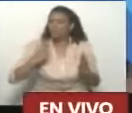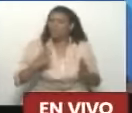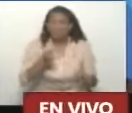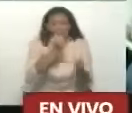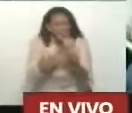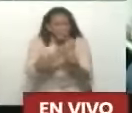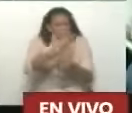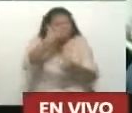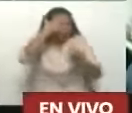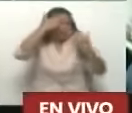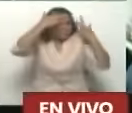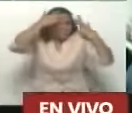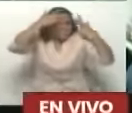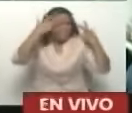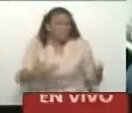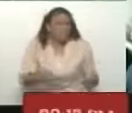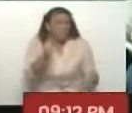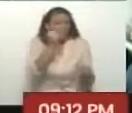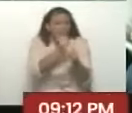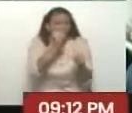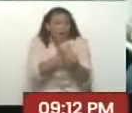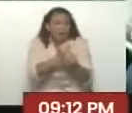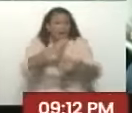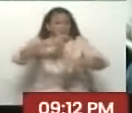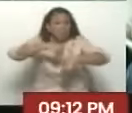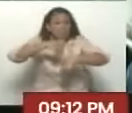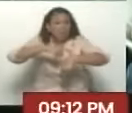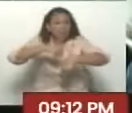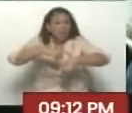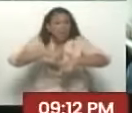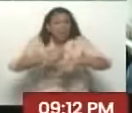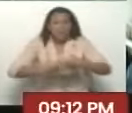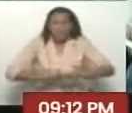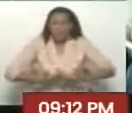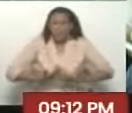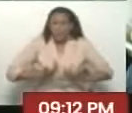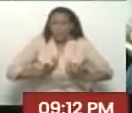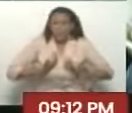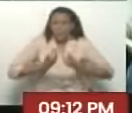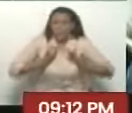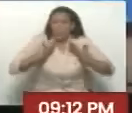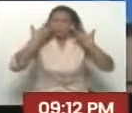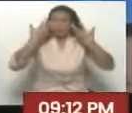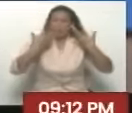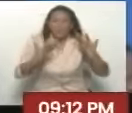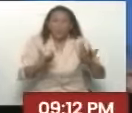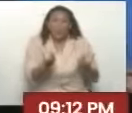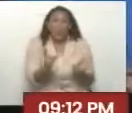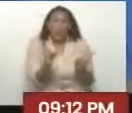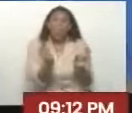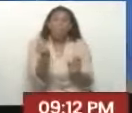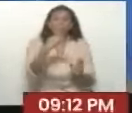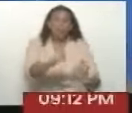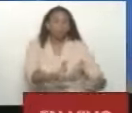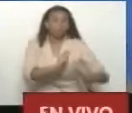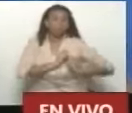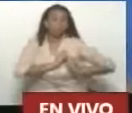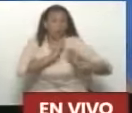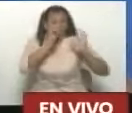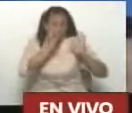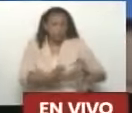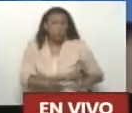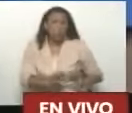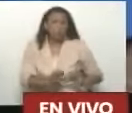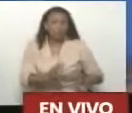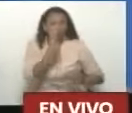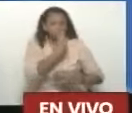este fervor que en este momento embarga mi ser, embarga mi corazón, asumo con